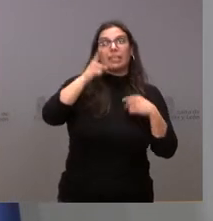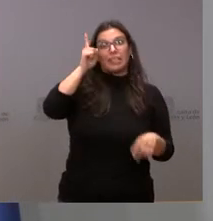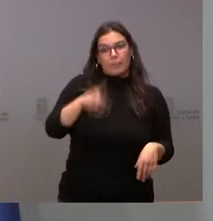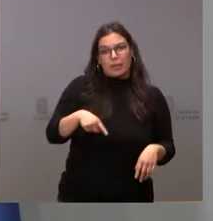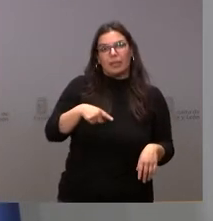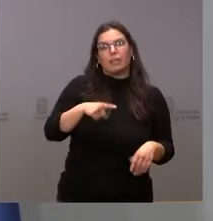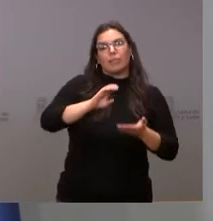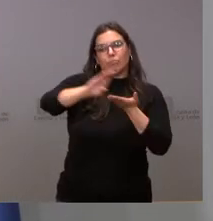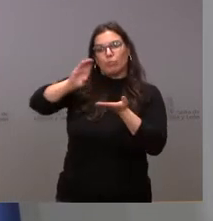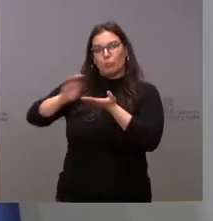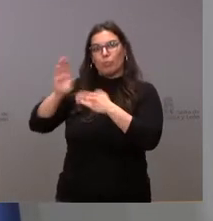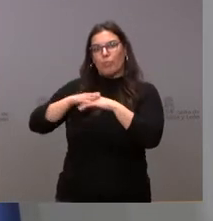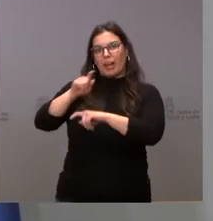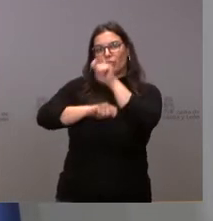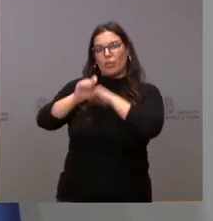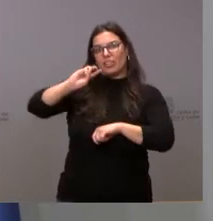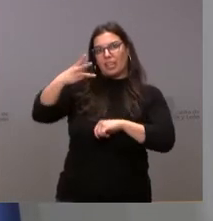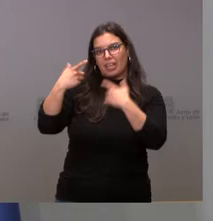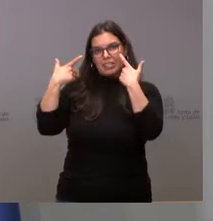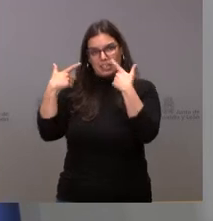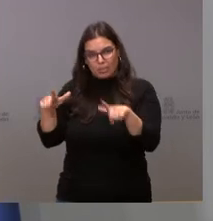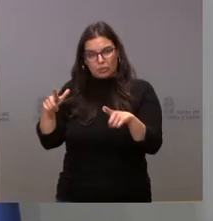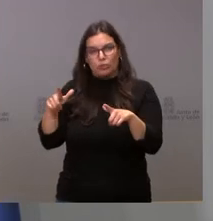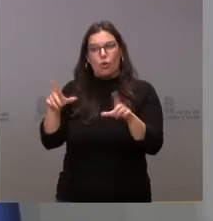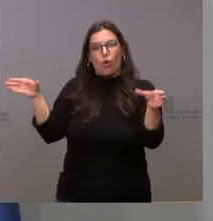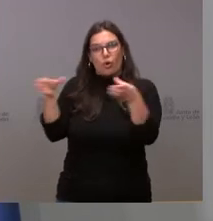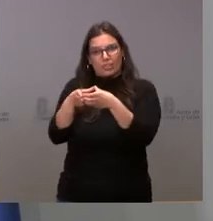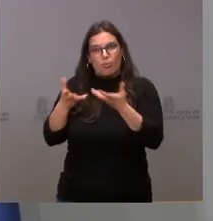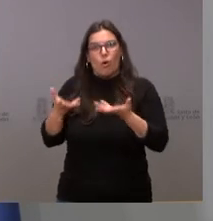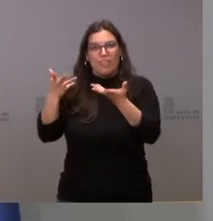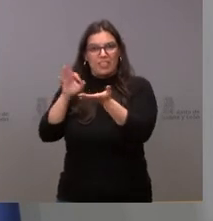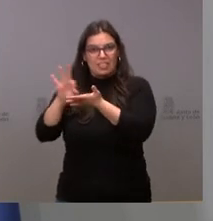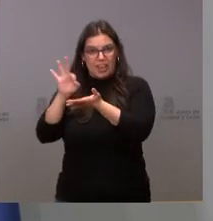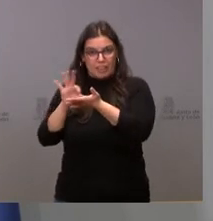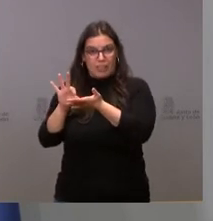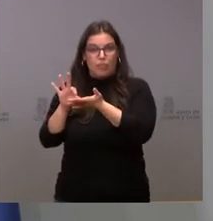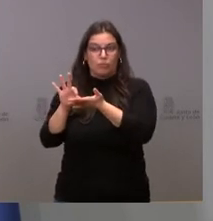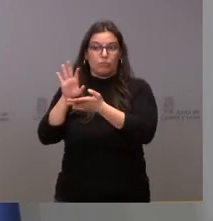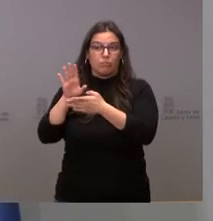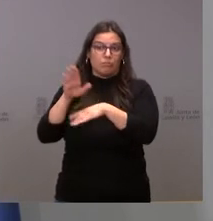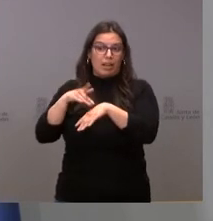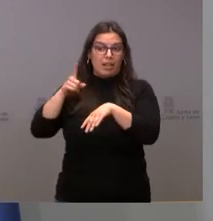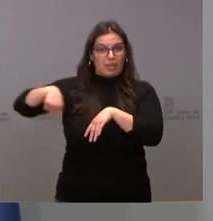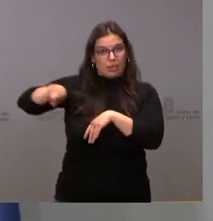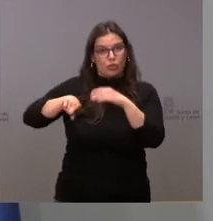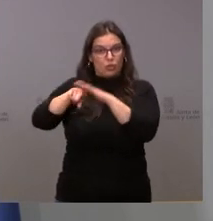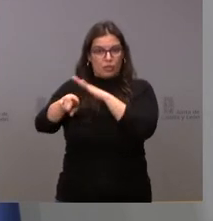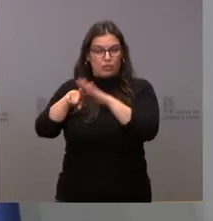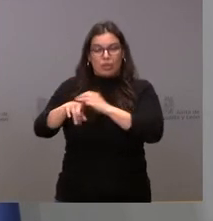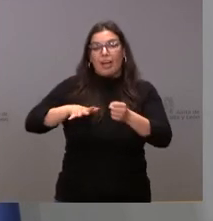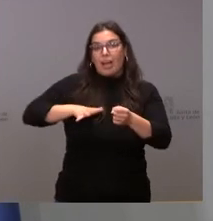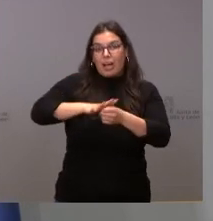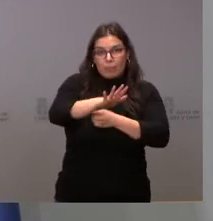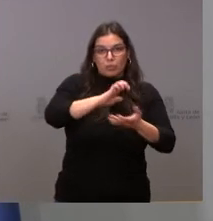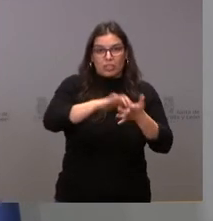al tercer sector y, por tanto, a las asociaciones y colectivos que prestan sus servicios en el territorio, en el ámbito